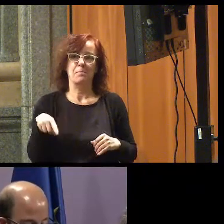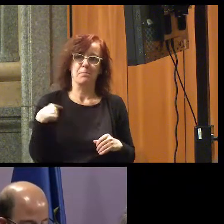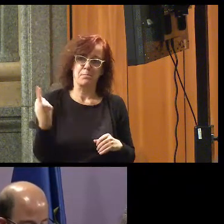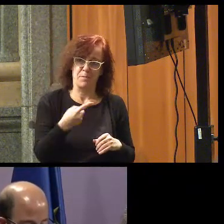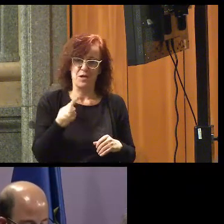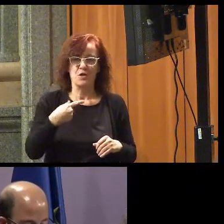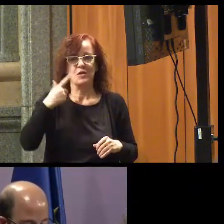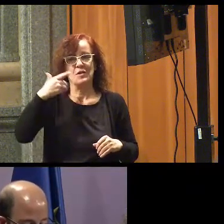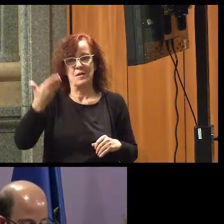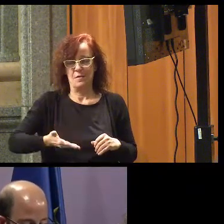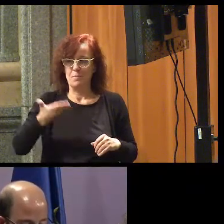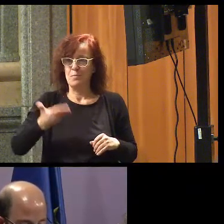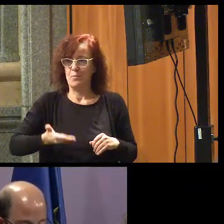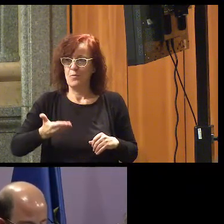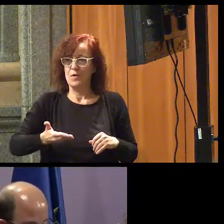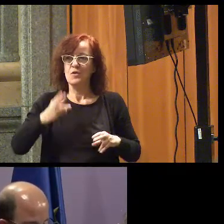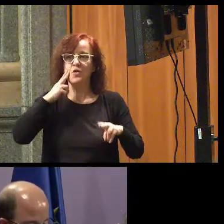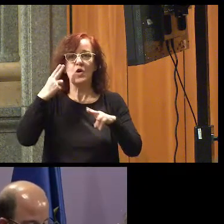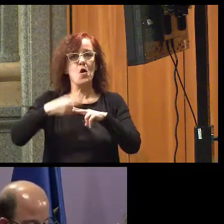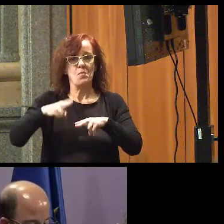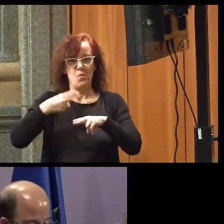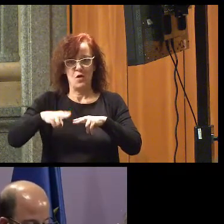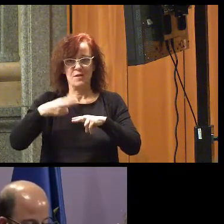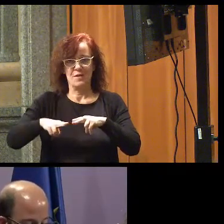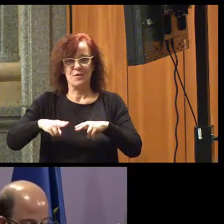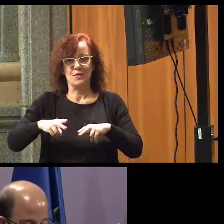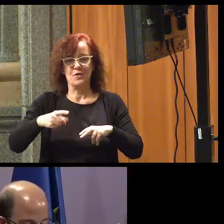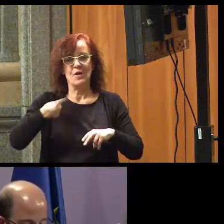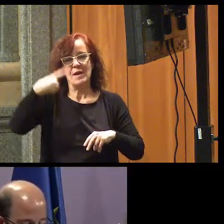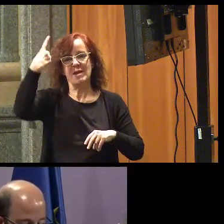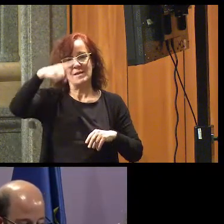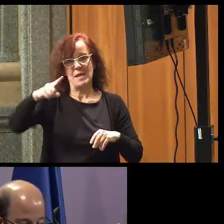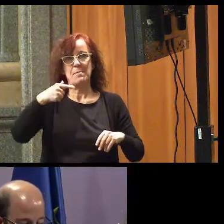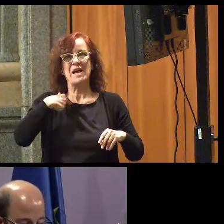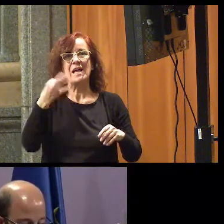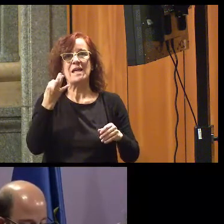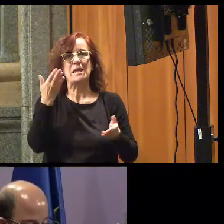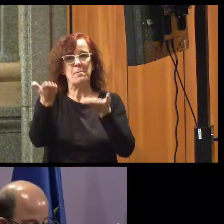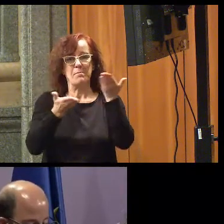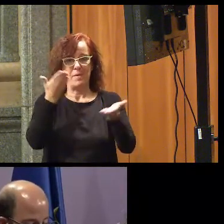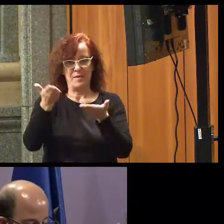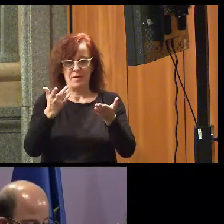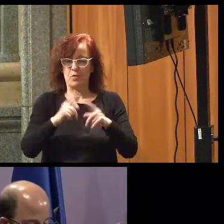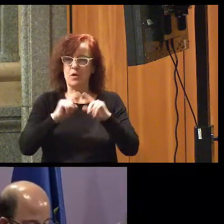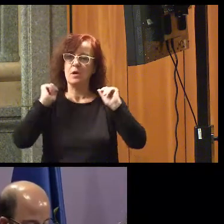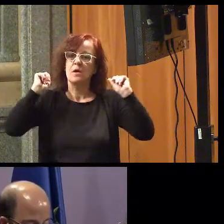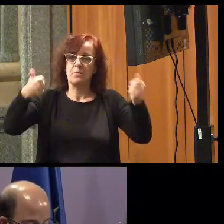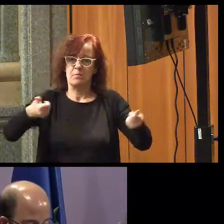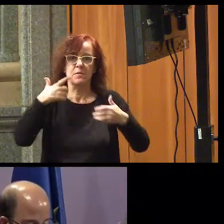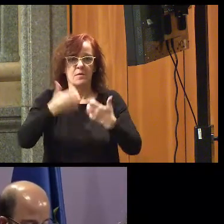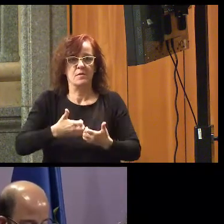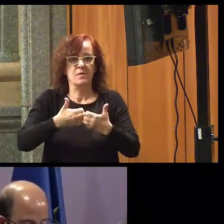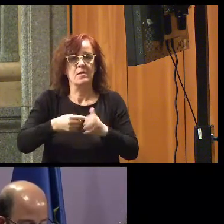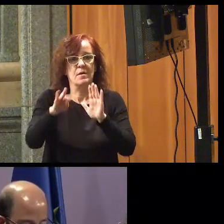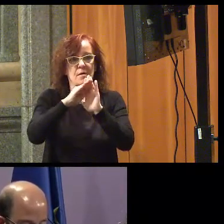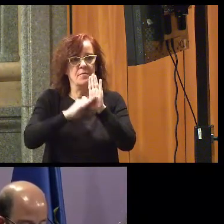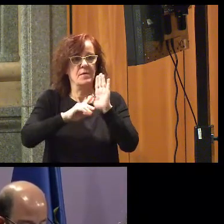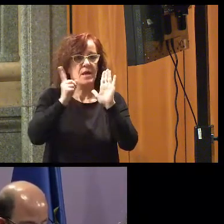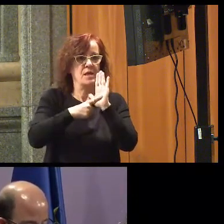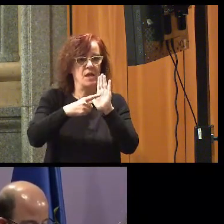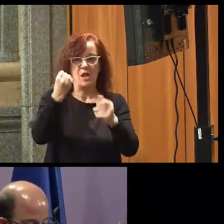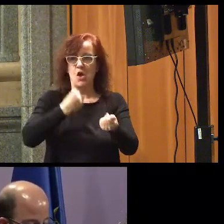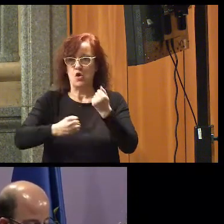es muy importante que los políticos conozcan nuestras demandas, pongan en marcha medidas tanto legales como